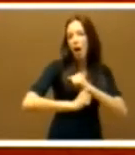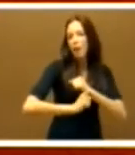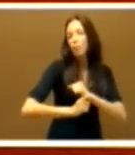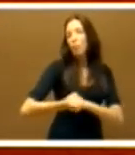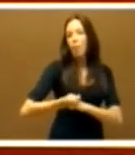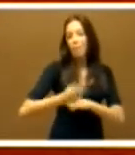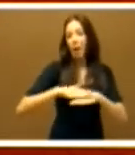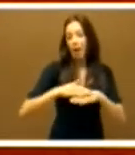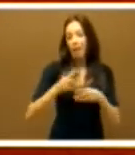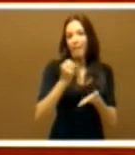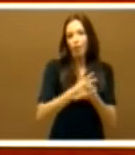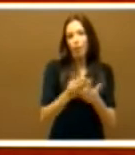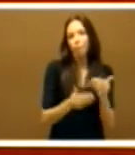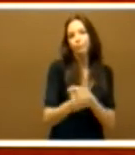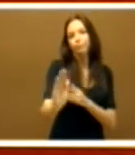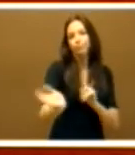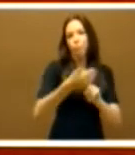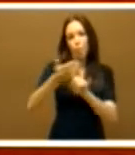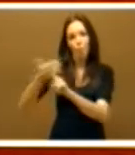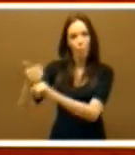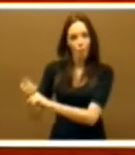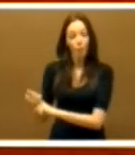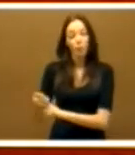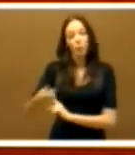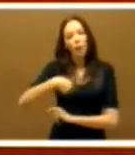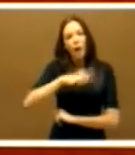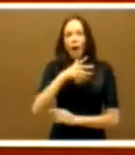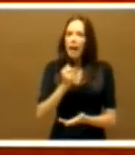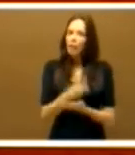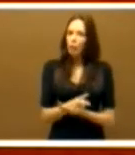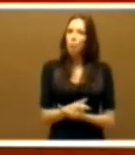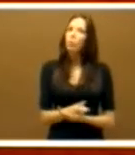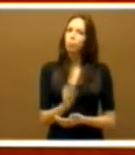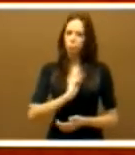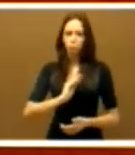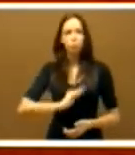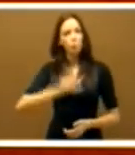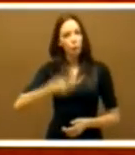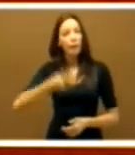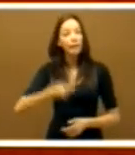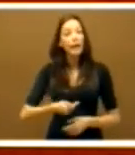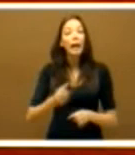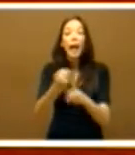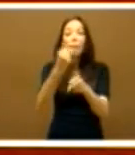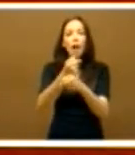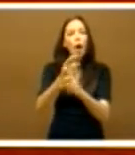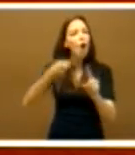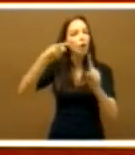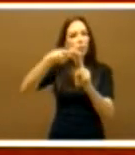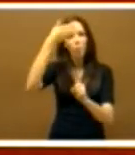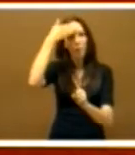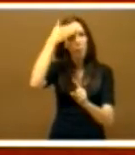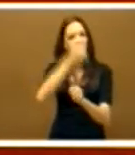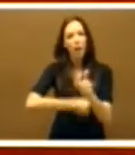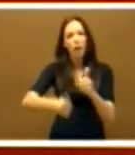Monago, presidente, nos enfrentamos a retos de considerables dimensiones. El empleo es nuestro gran objetivo en esta legislatura.